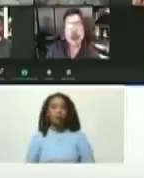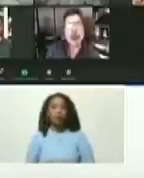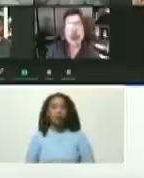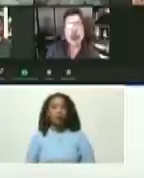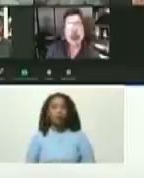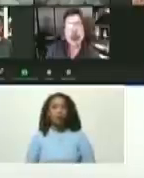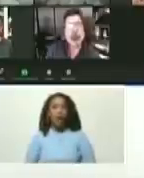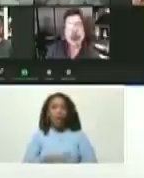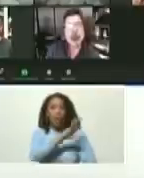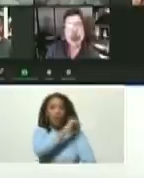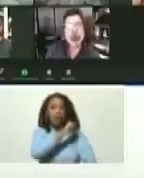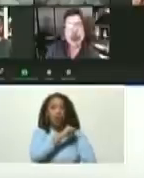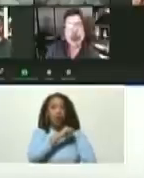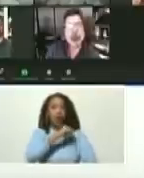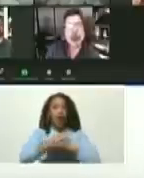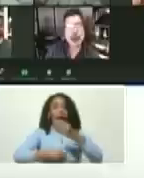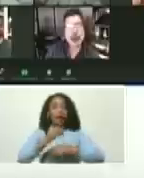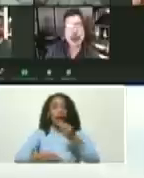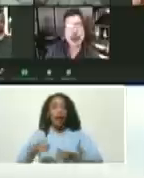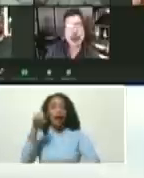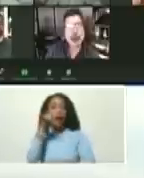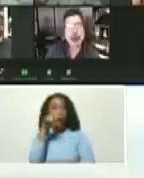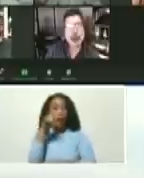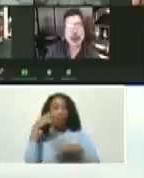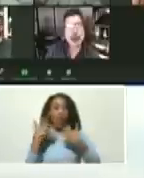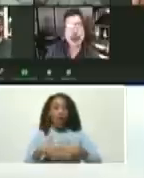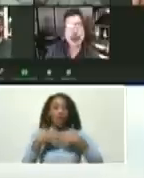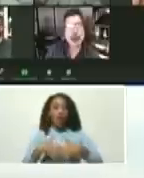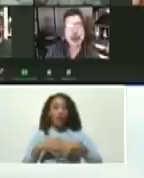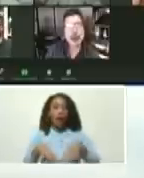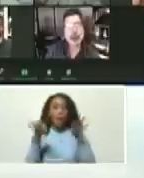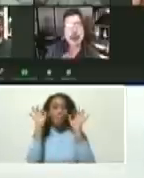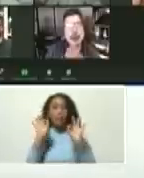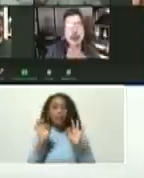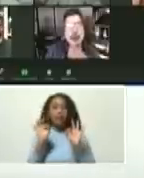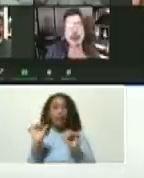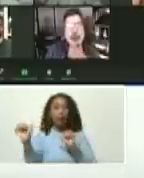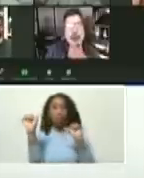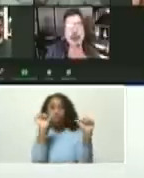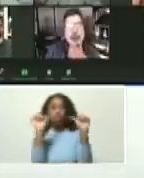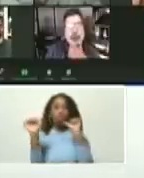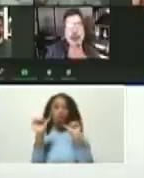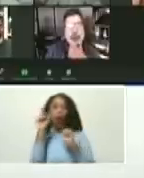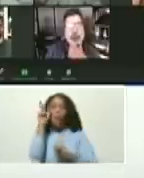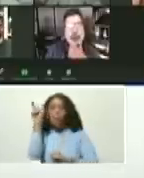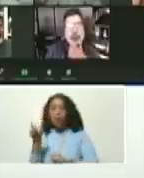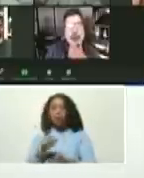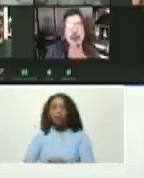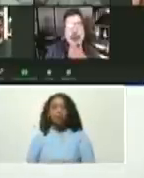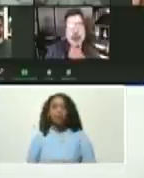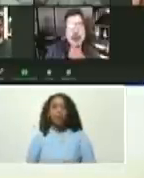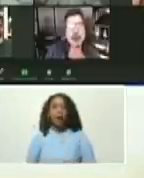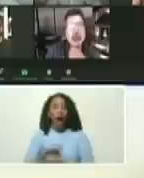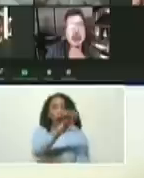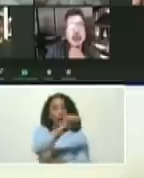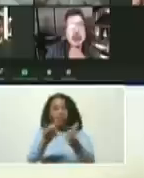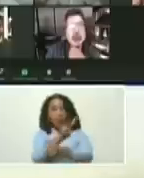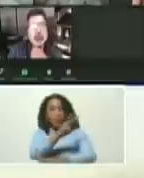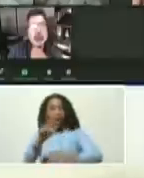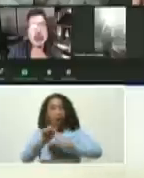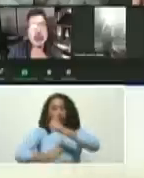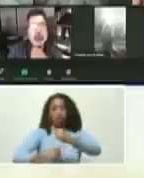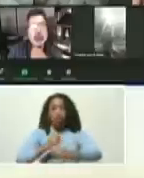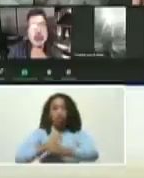Al director ejecutivo de la Cámara de la Industria de Especies Alcohólicas, Luis Cárdenas. Al vicepresidente de la